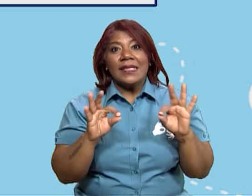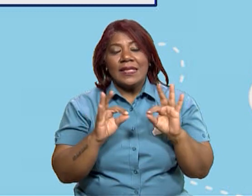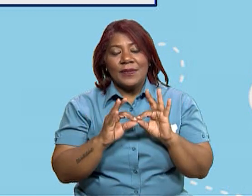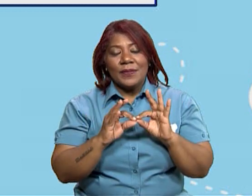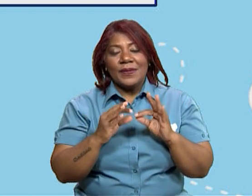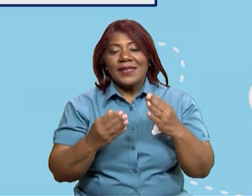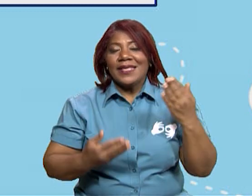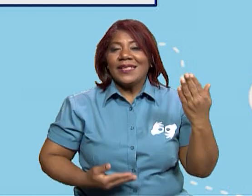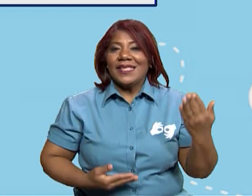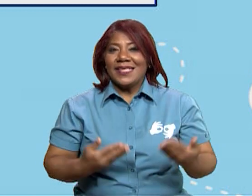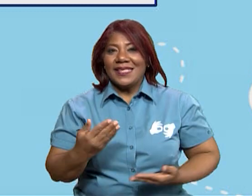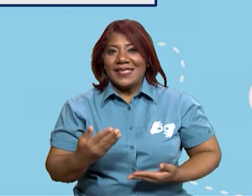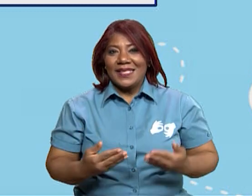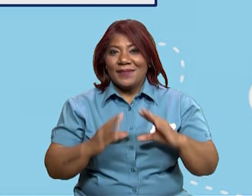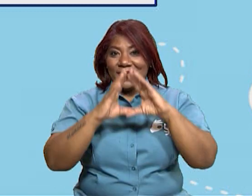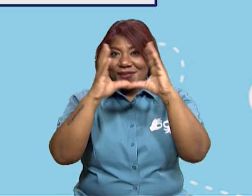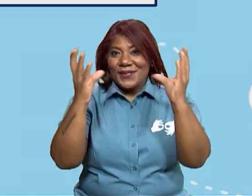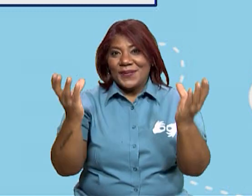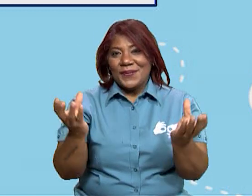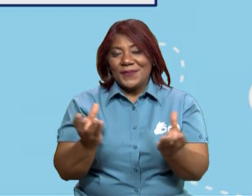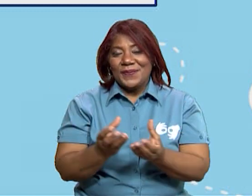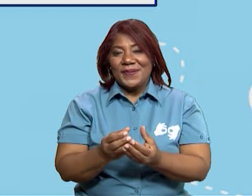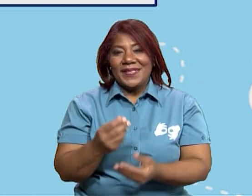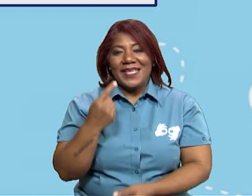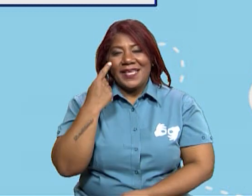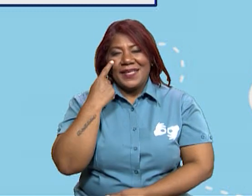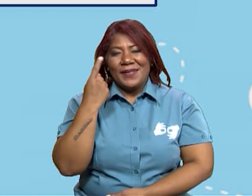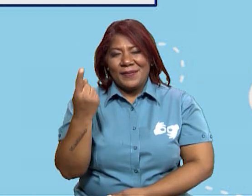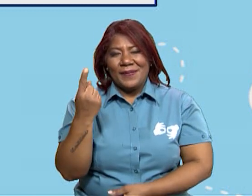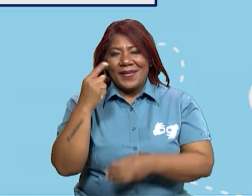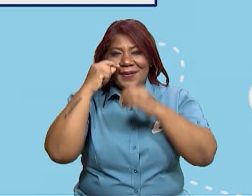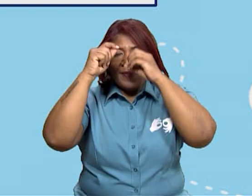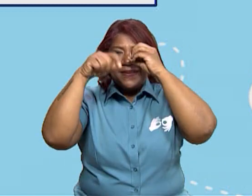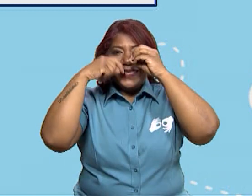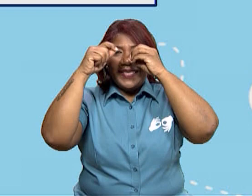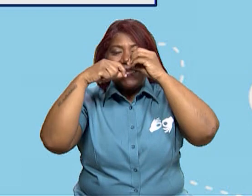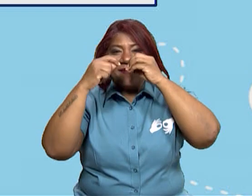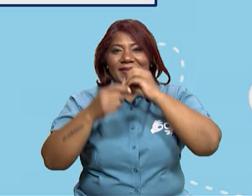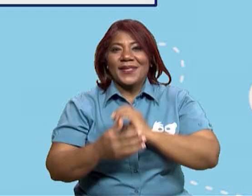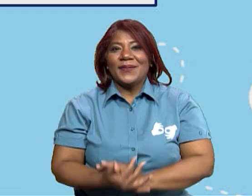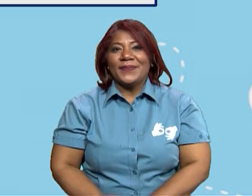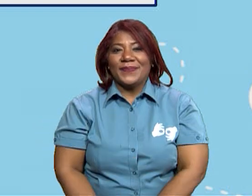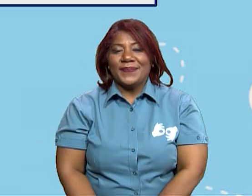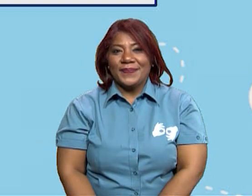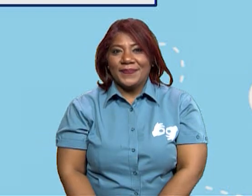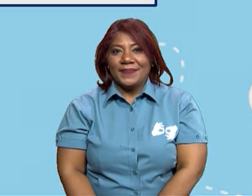servicio, ¿verdad? Entonces vamos a ver la cápsula del canal de Panamá.